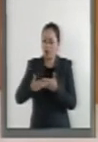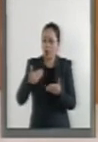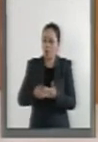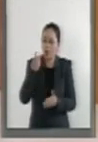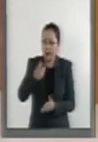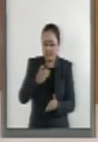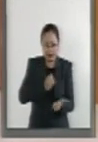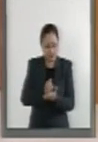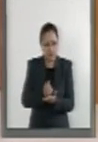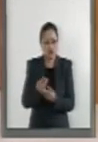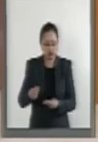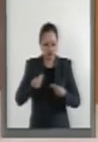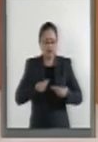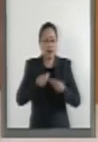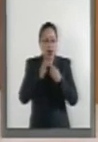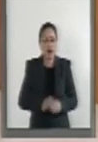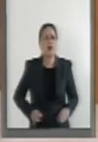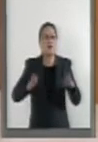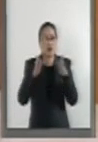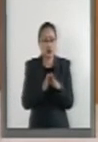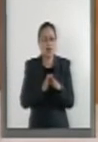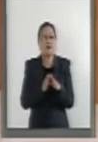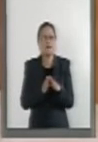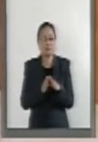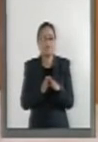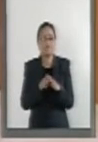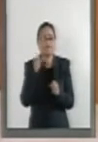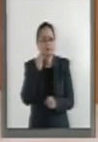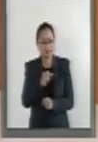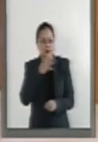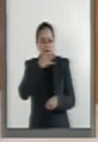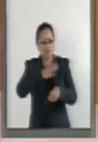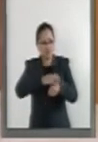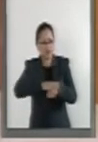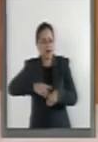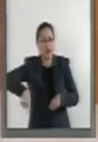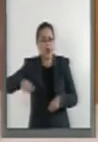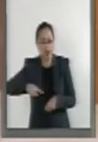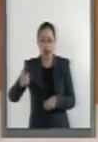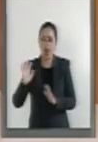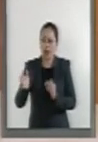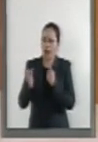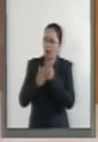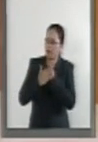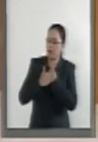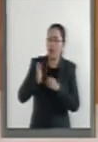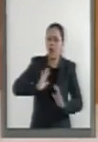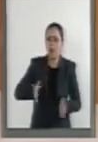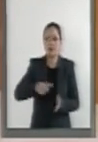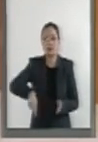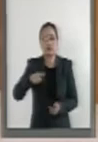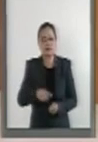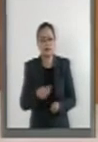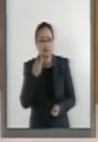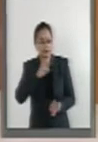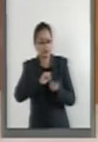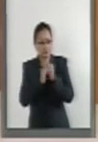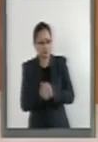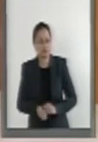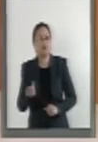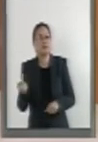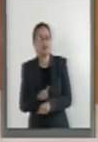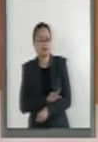la de hoy, esta medida histórica, esta llamada de atención que tenemos, estos impactos se